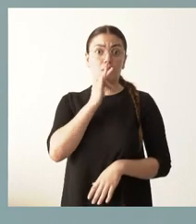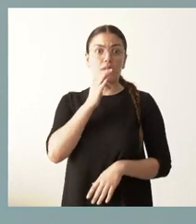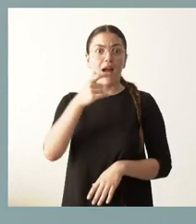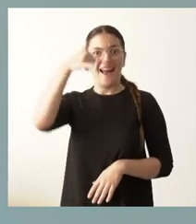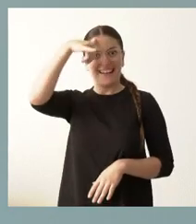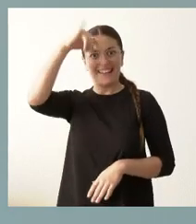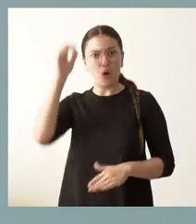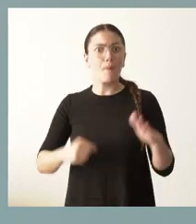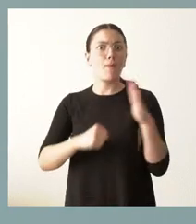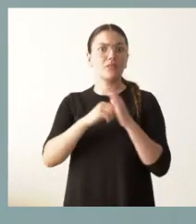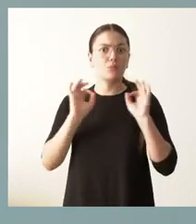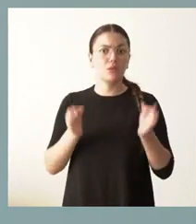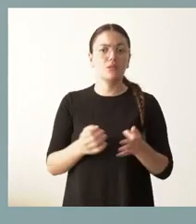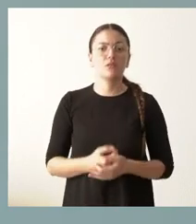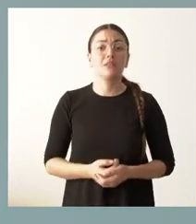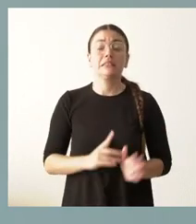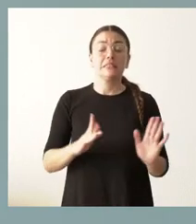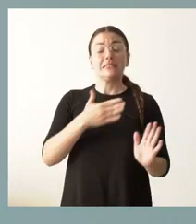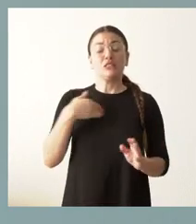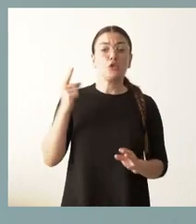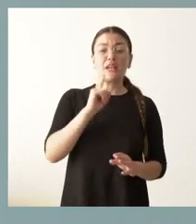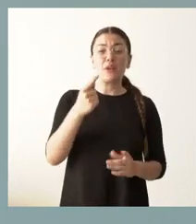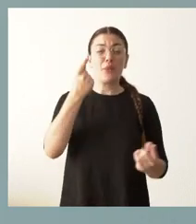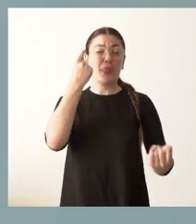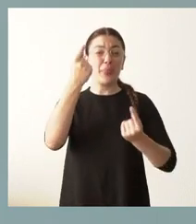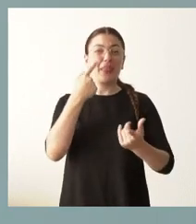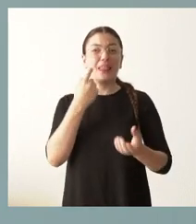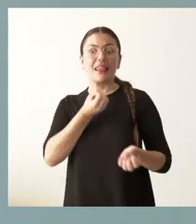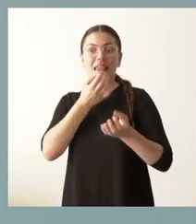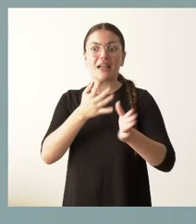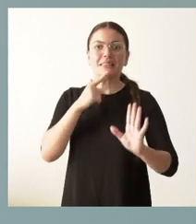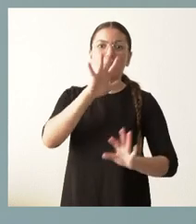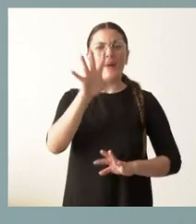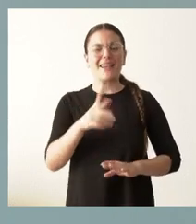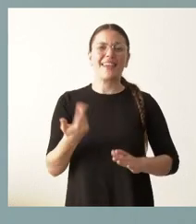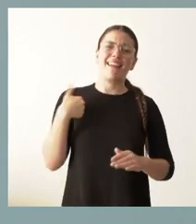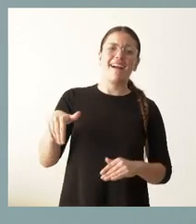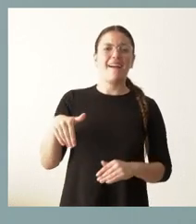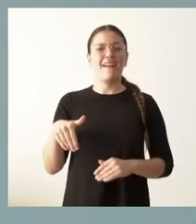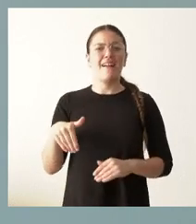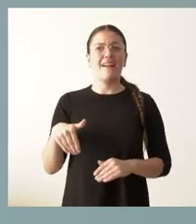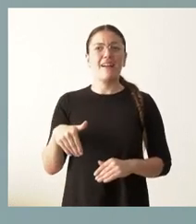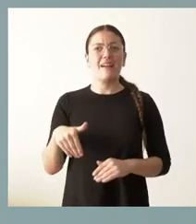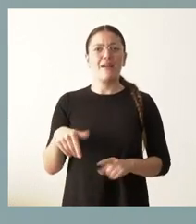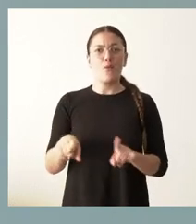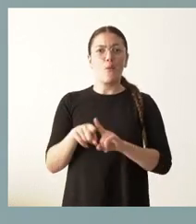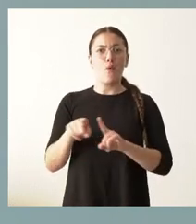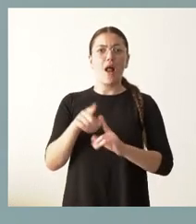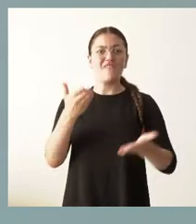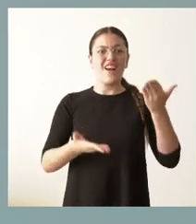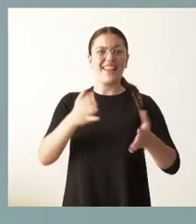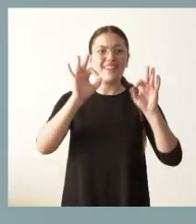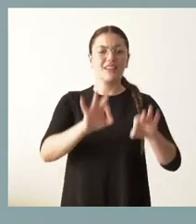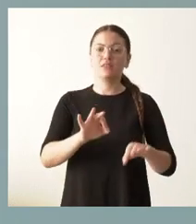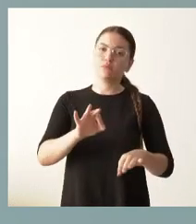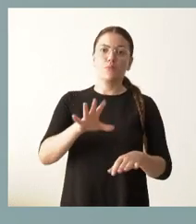gustaría que, por dar un dato, demos la sensación de que es el dato del balance de la campaña. No estamos